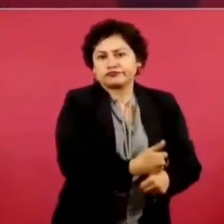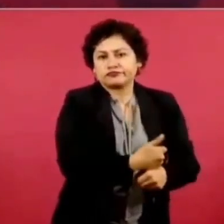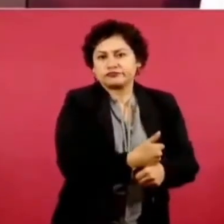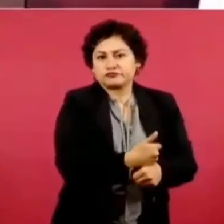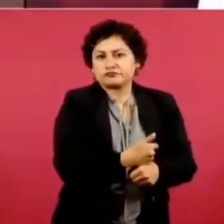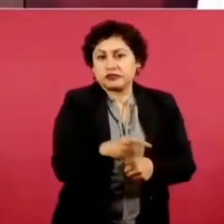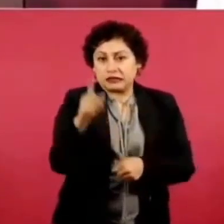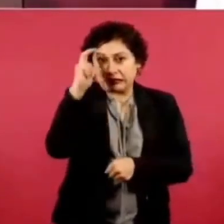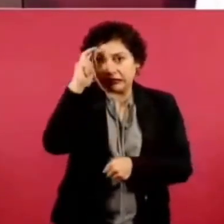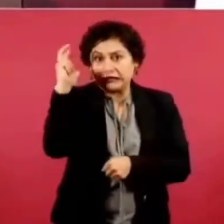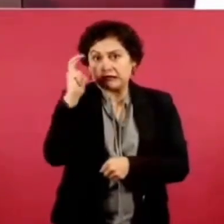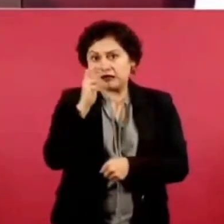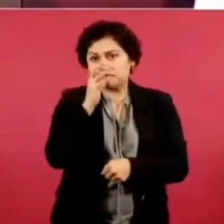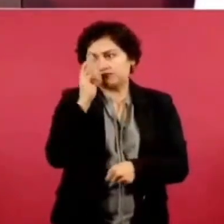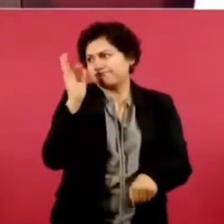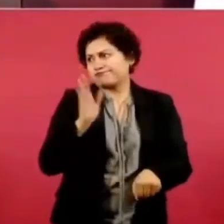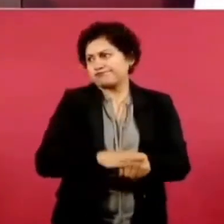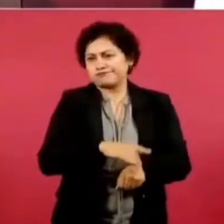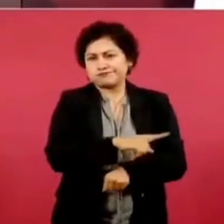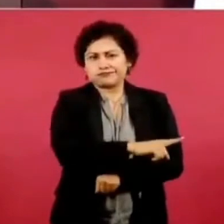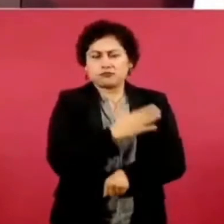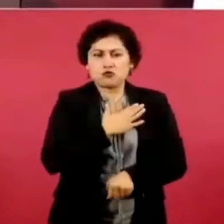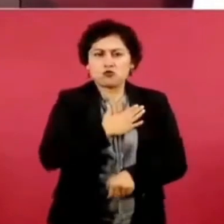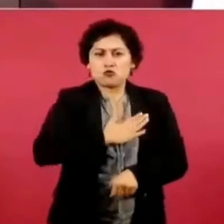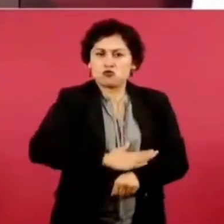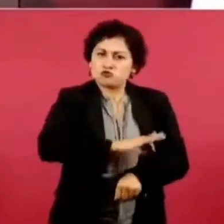Por eso es muy importante las ideas,